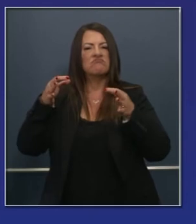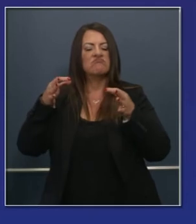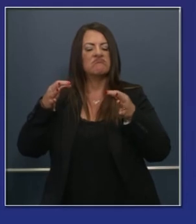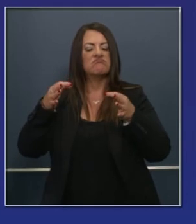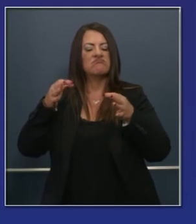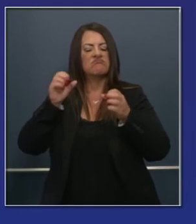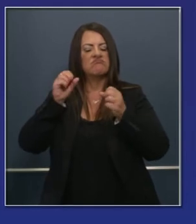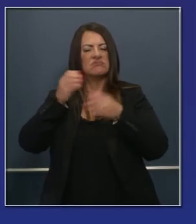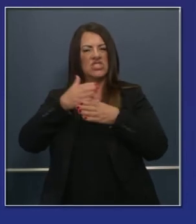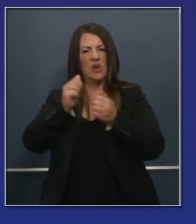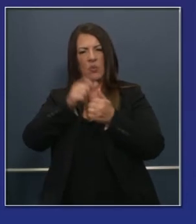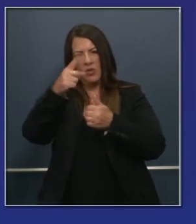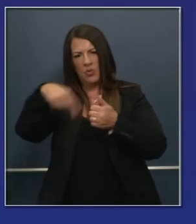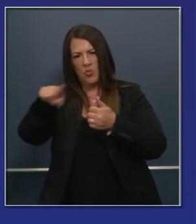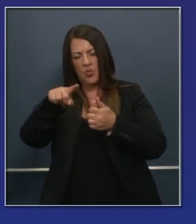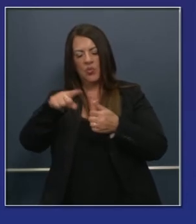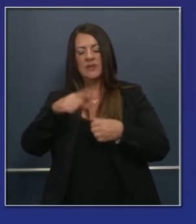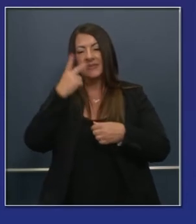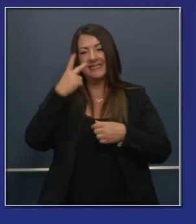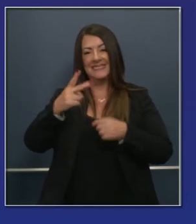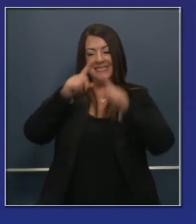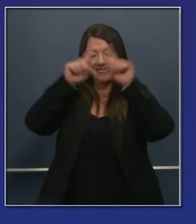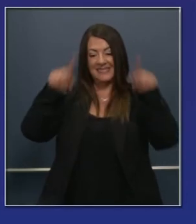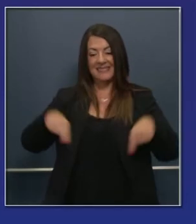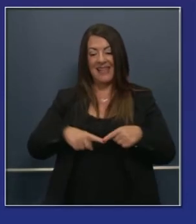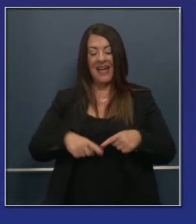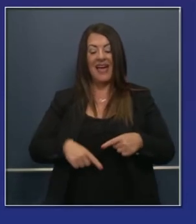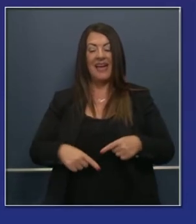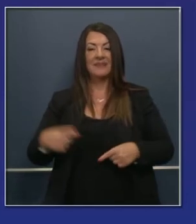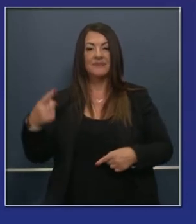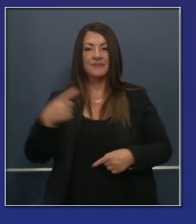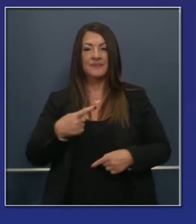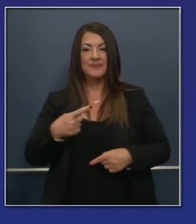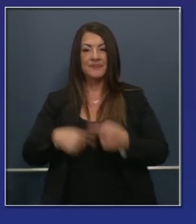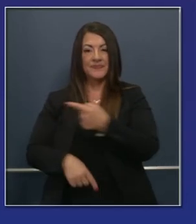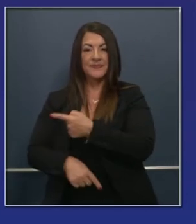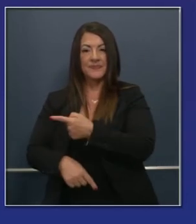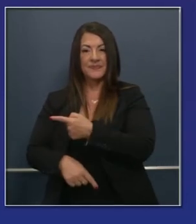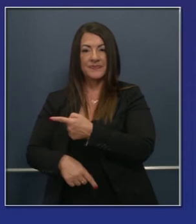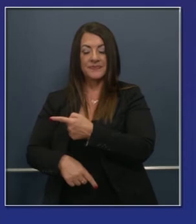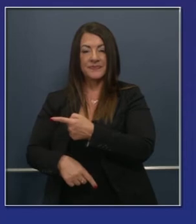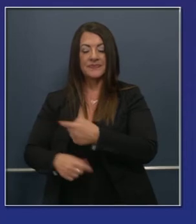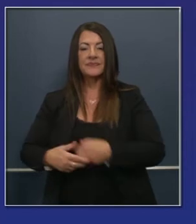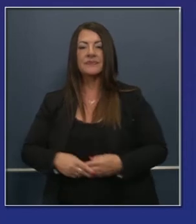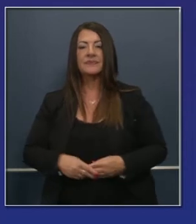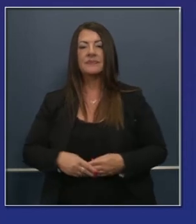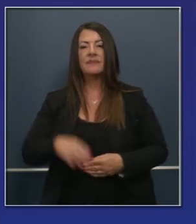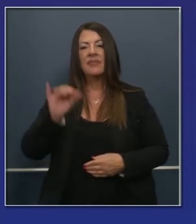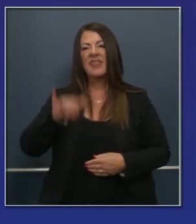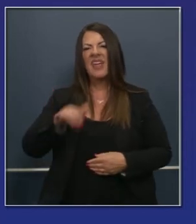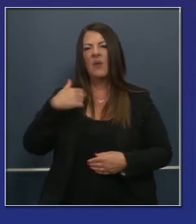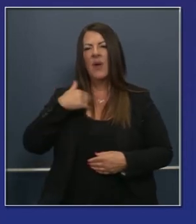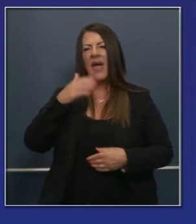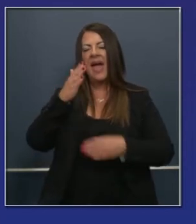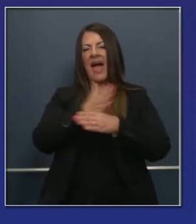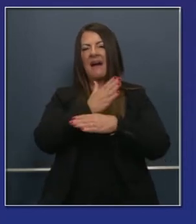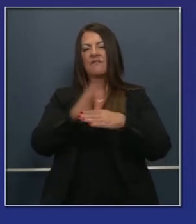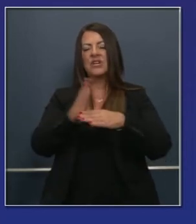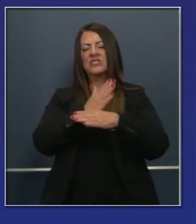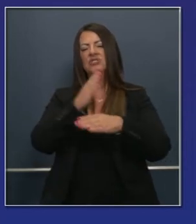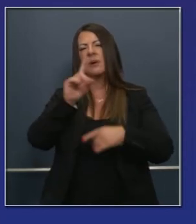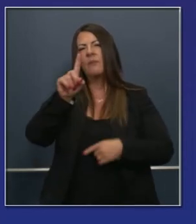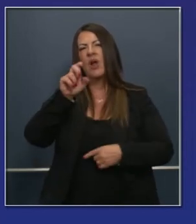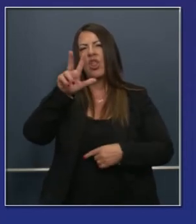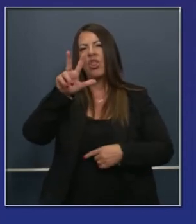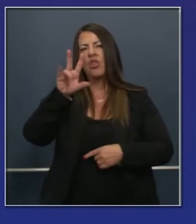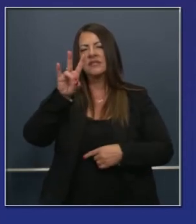exactamente lo que hacemos aquí. En esta transparencia y en esta, la próxima, la tasa de positividad en el estado de California de